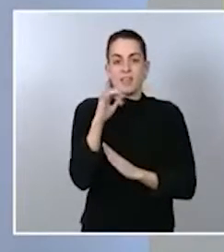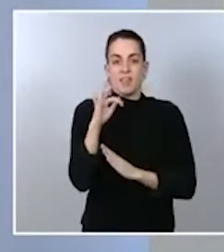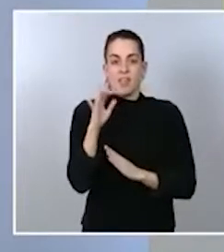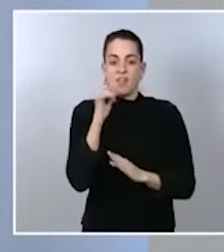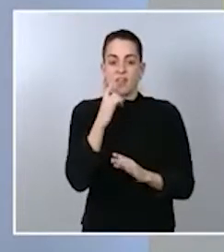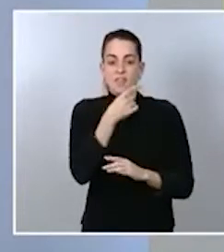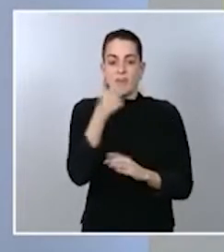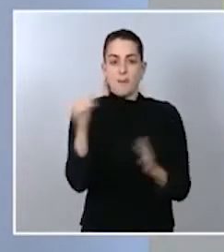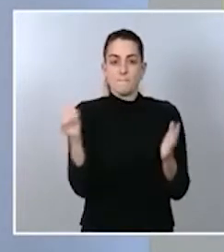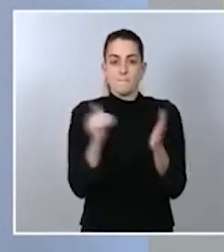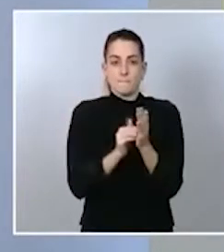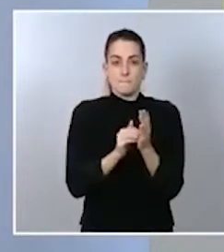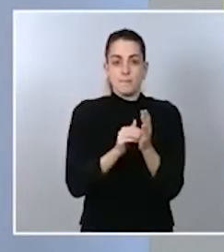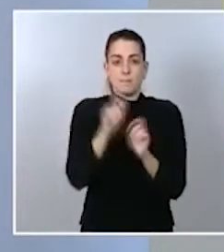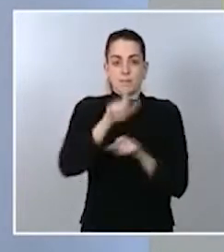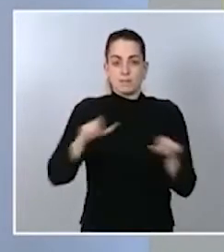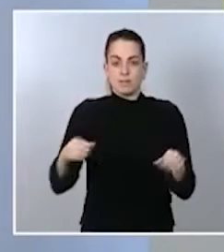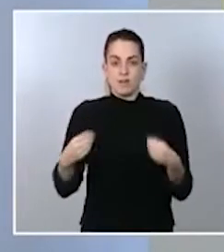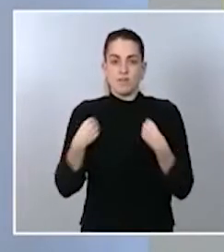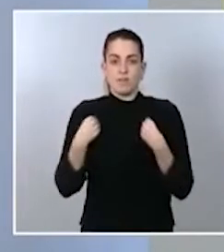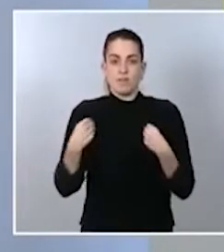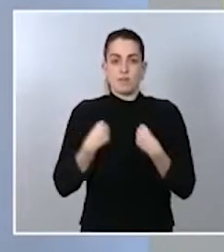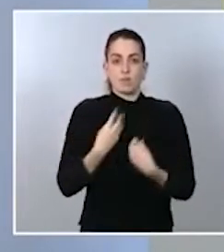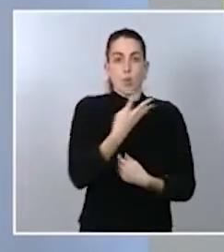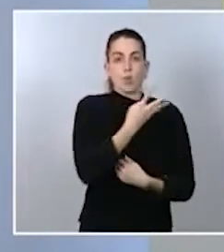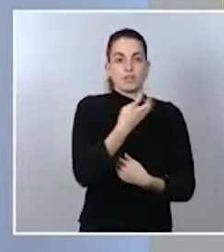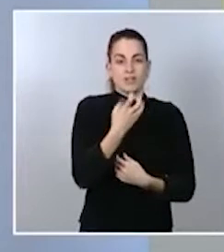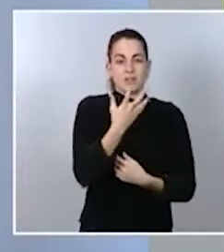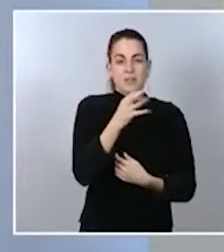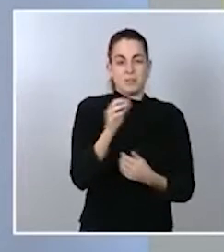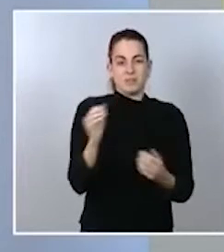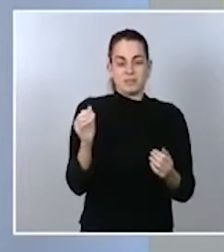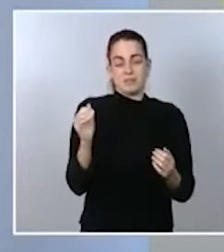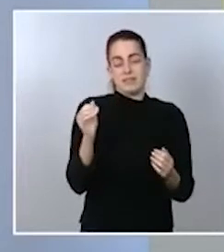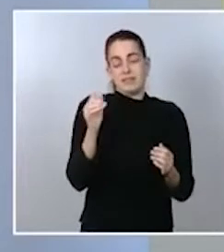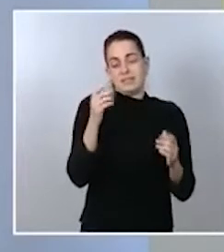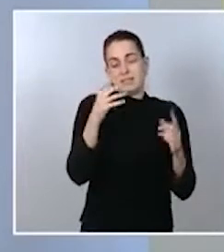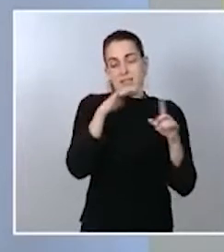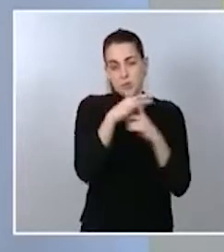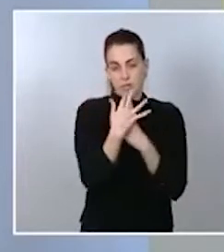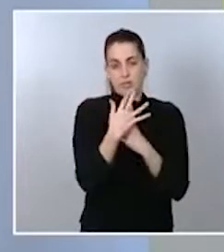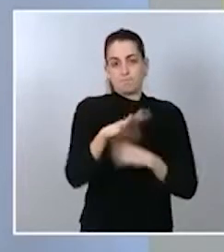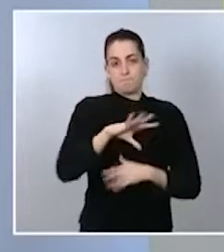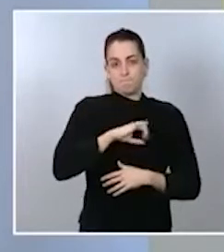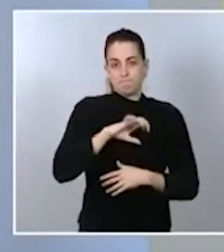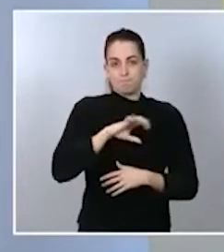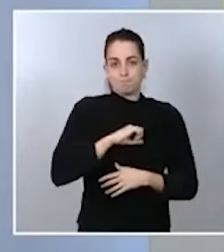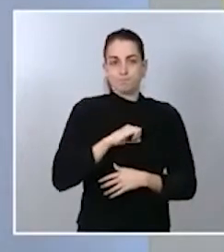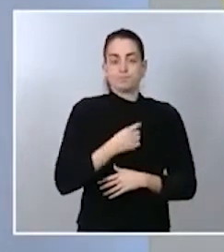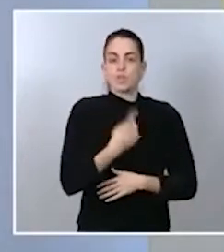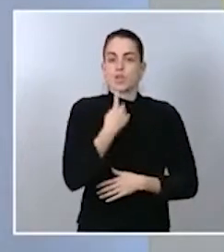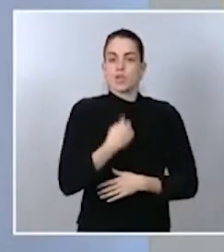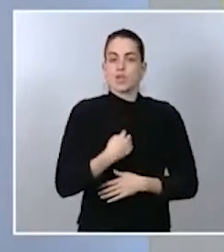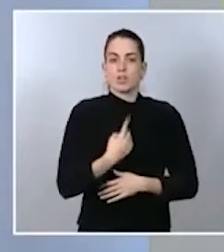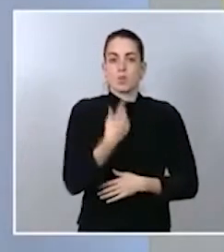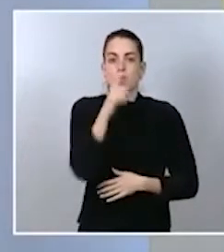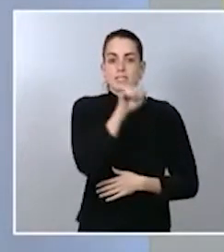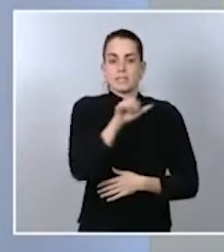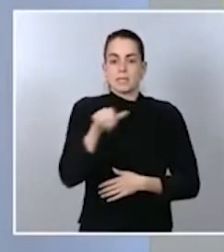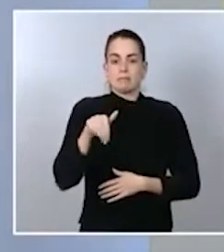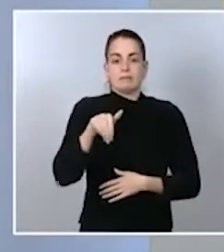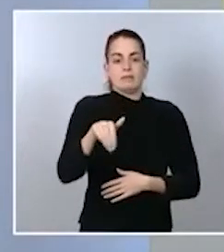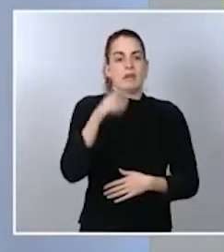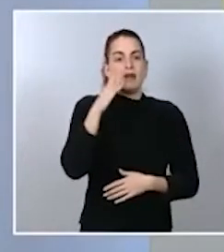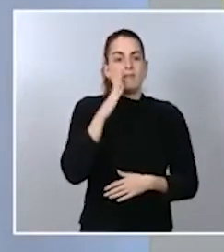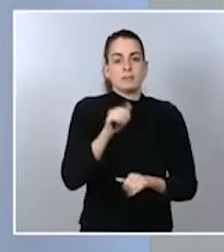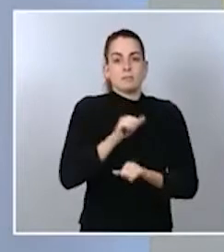435 casos. La incidencia acumulada a siete días indica que hemos de esperar unas semanas de crecimiento. Vienen, por